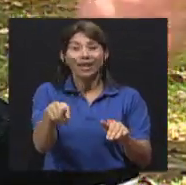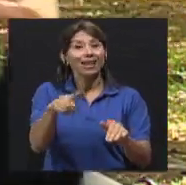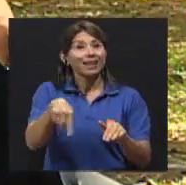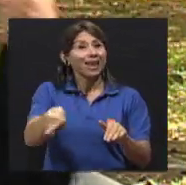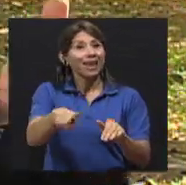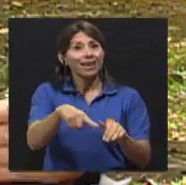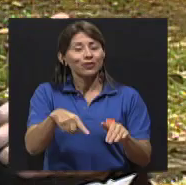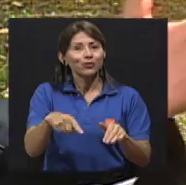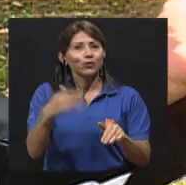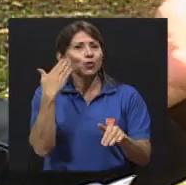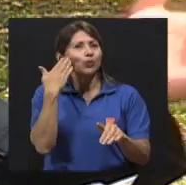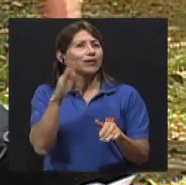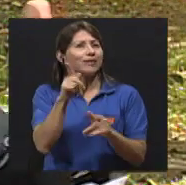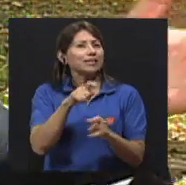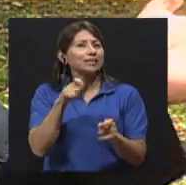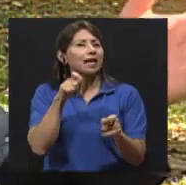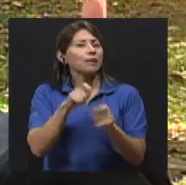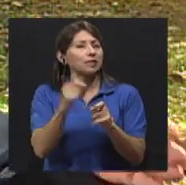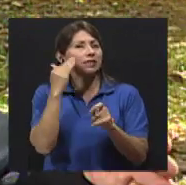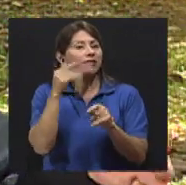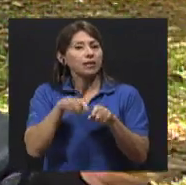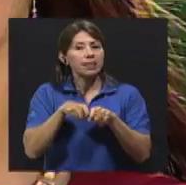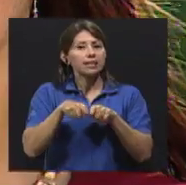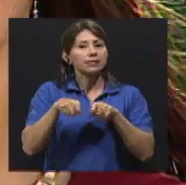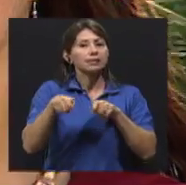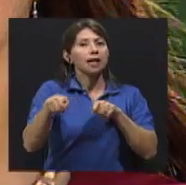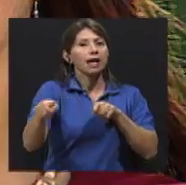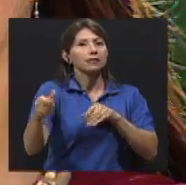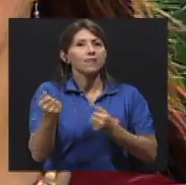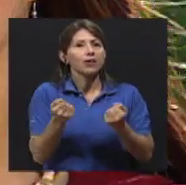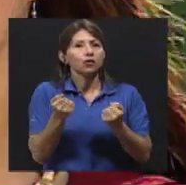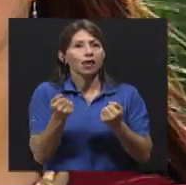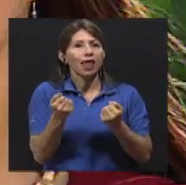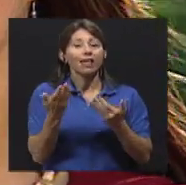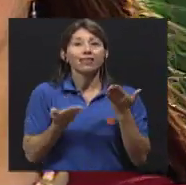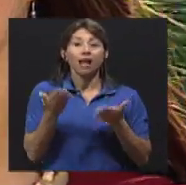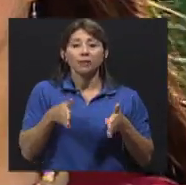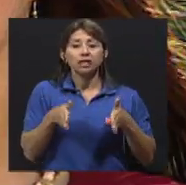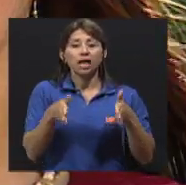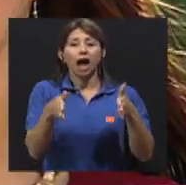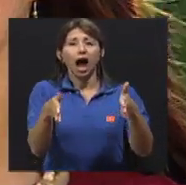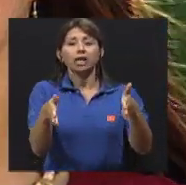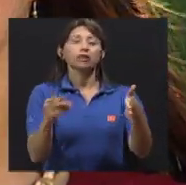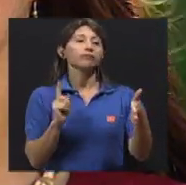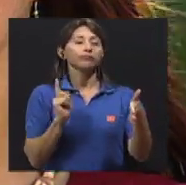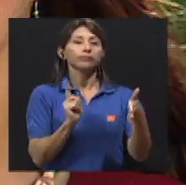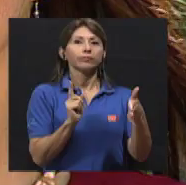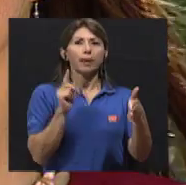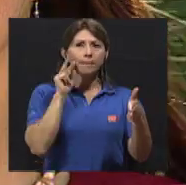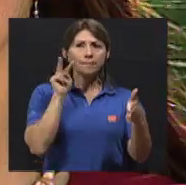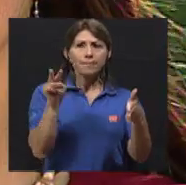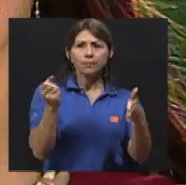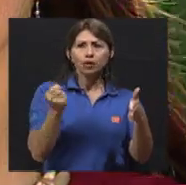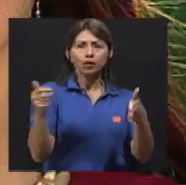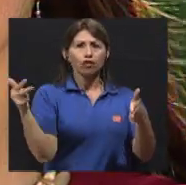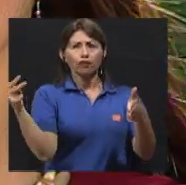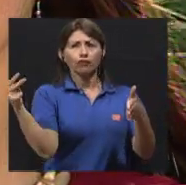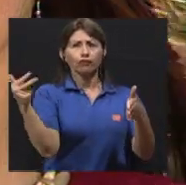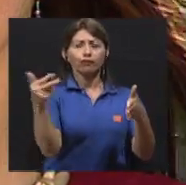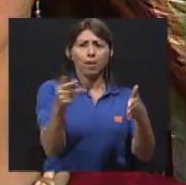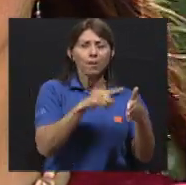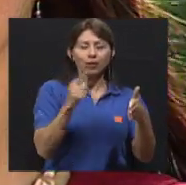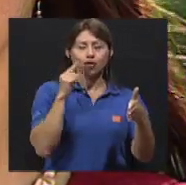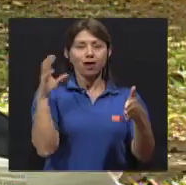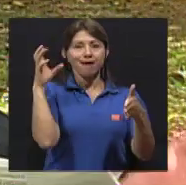la capacidad suficiente para medir distancia y velocidad. Y cruzan una calle creyendo que les da tiempo. Después, los conductores en